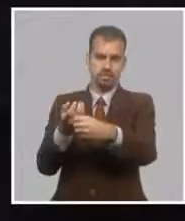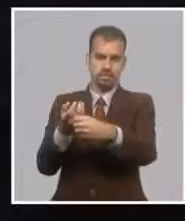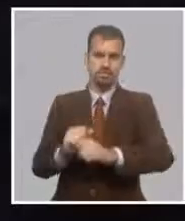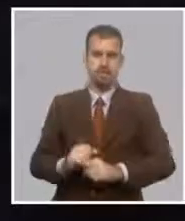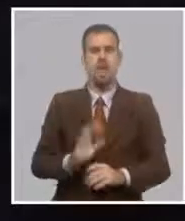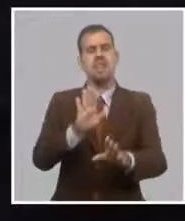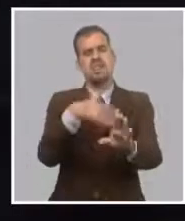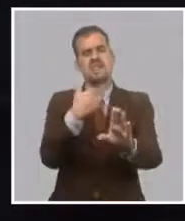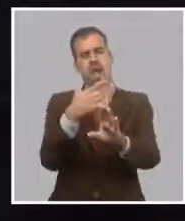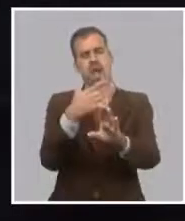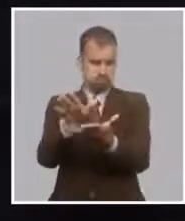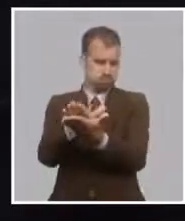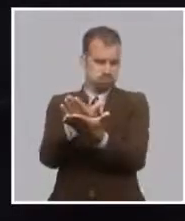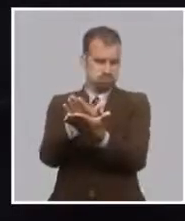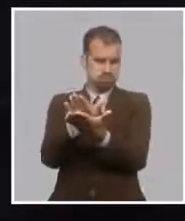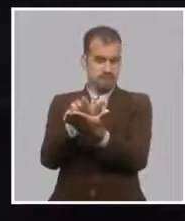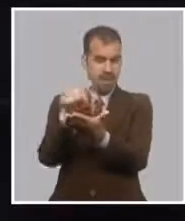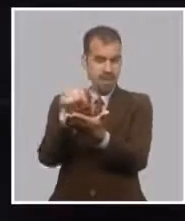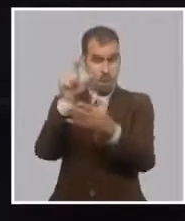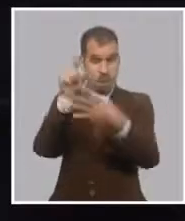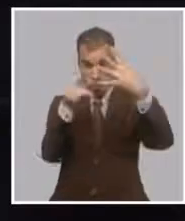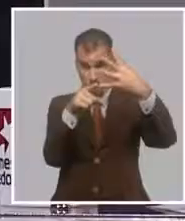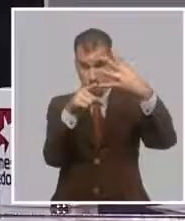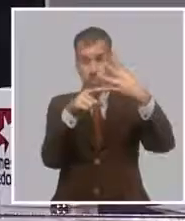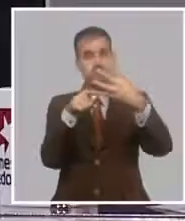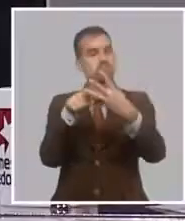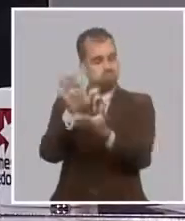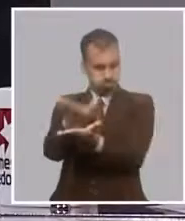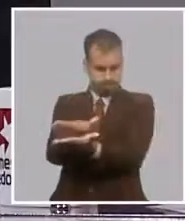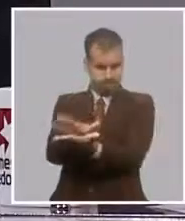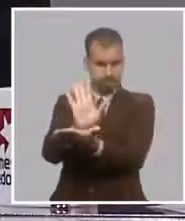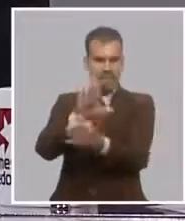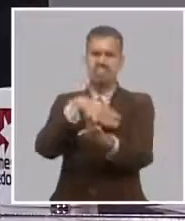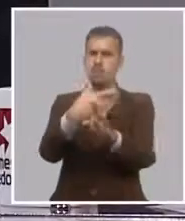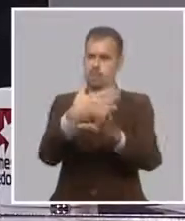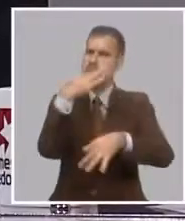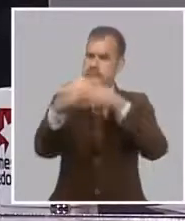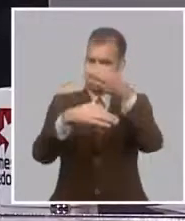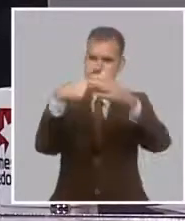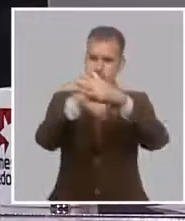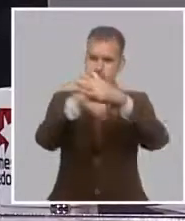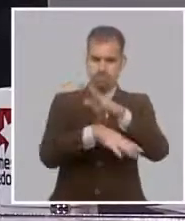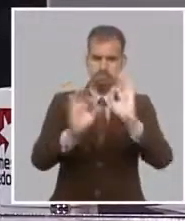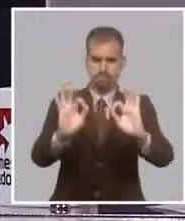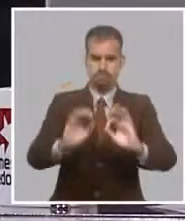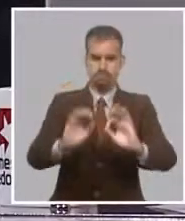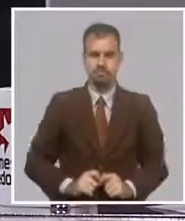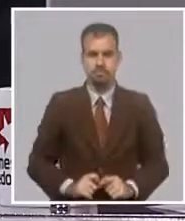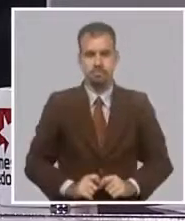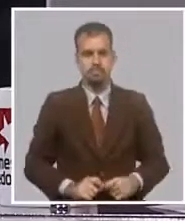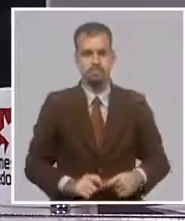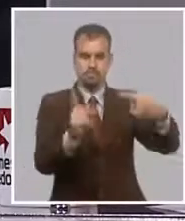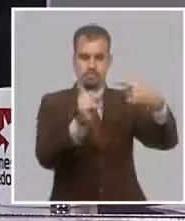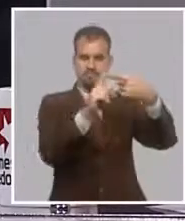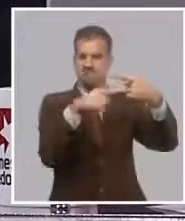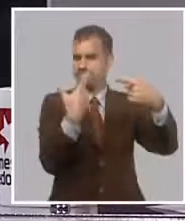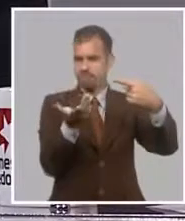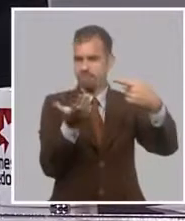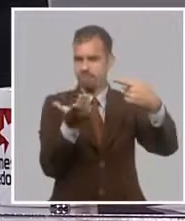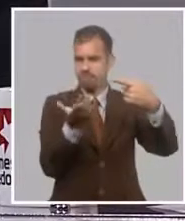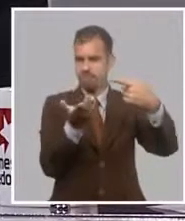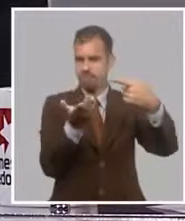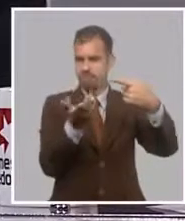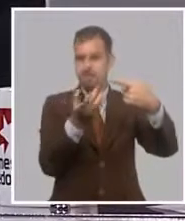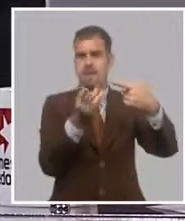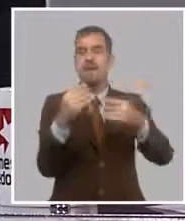a precisar un poco lo de la banca de fomento. En los créditos a los productores se va a mantener el principio